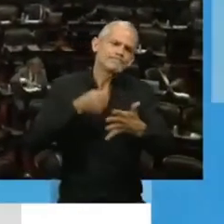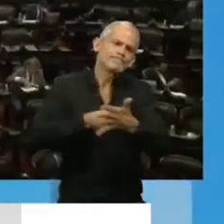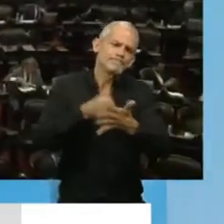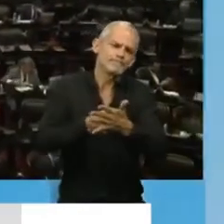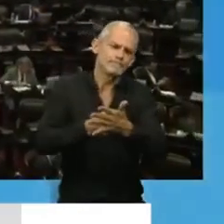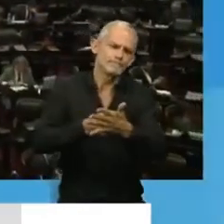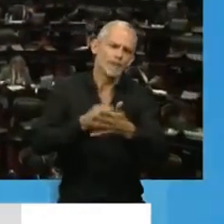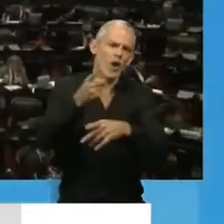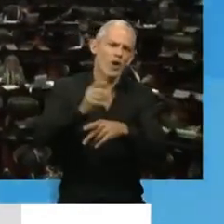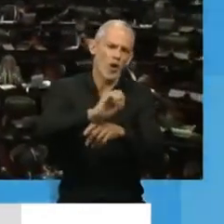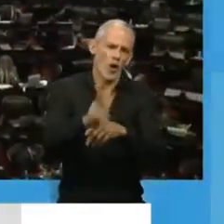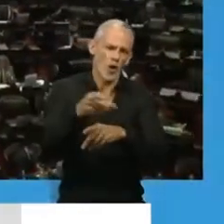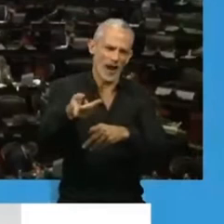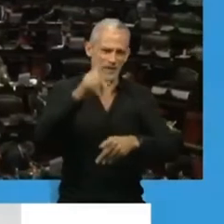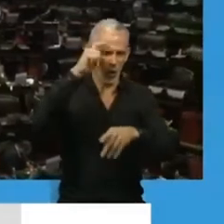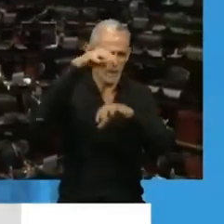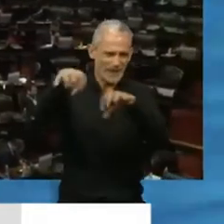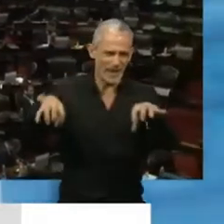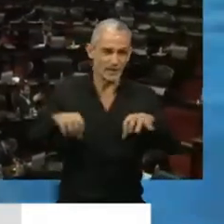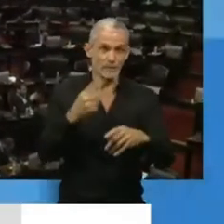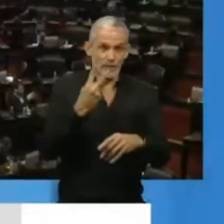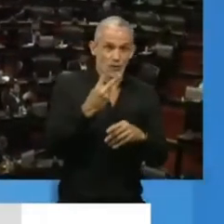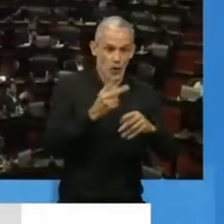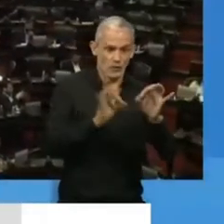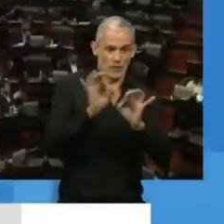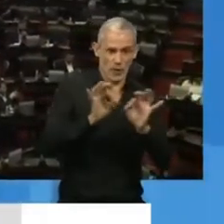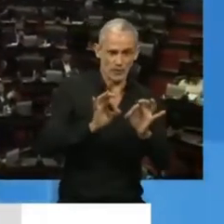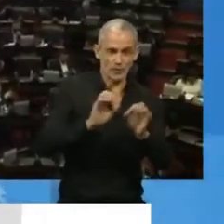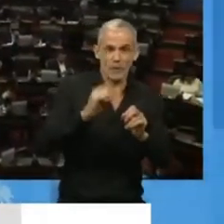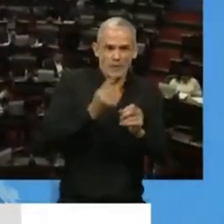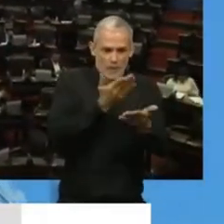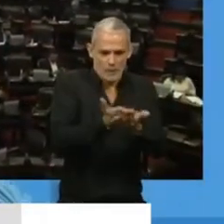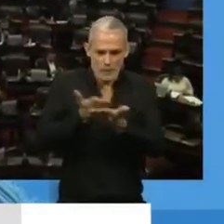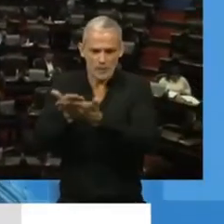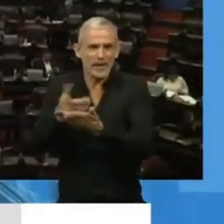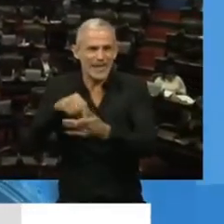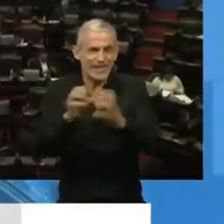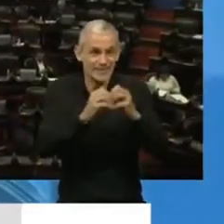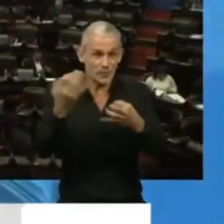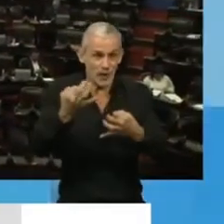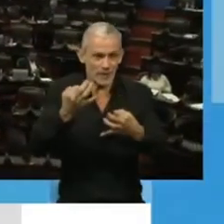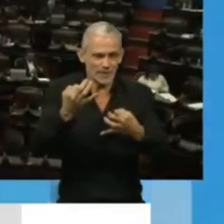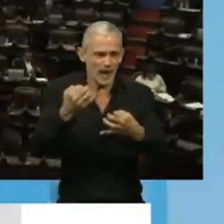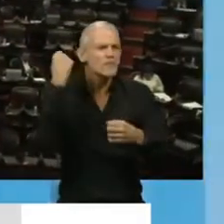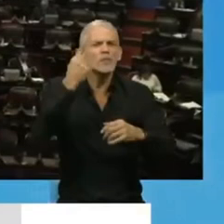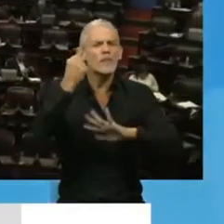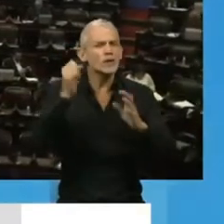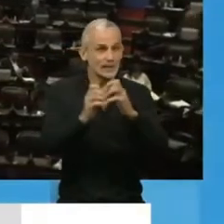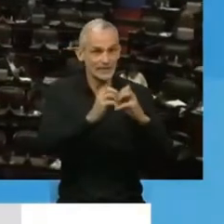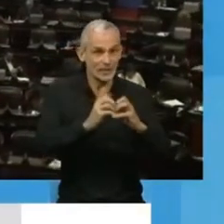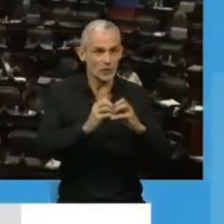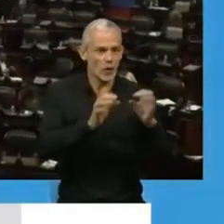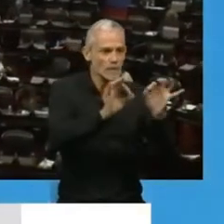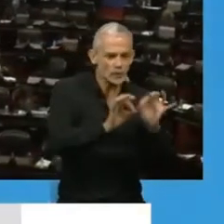que sean los dos primeros proyectos de ley que vamos a tratar en una sesión especial histórica, aquellos